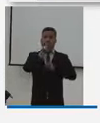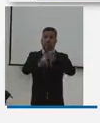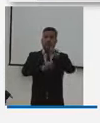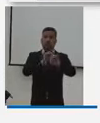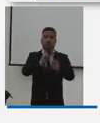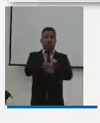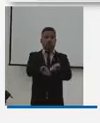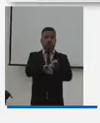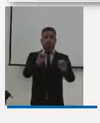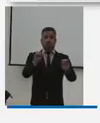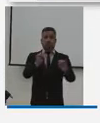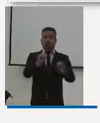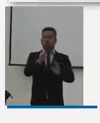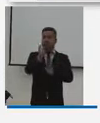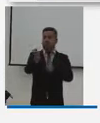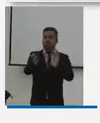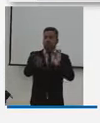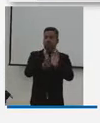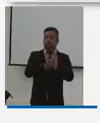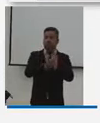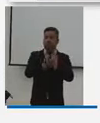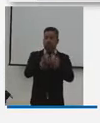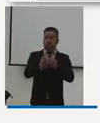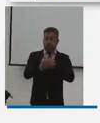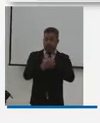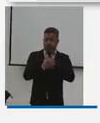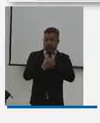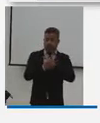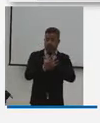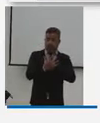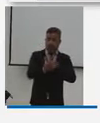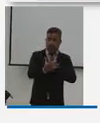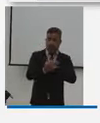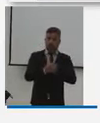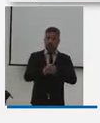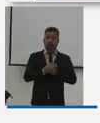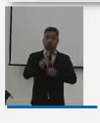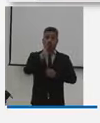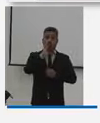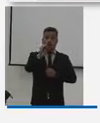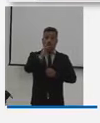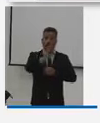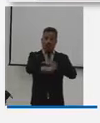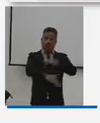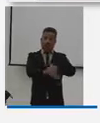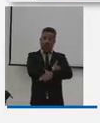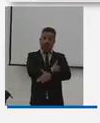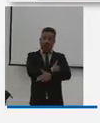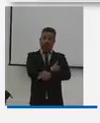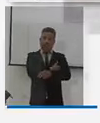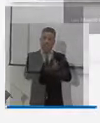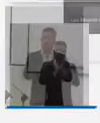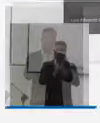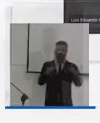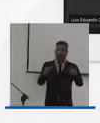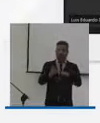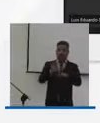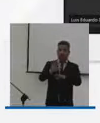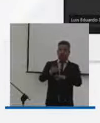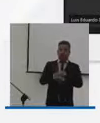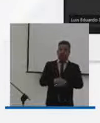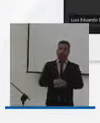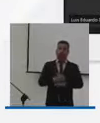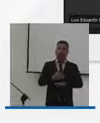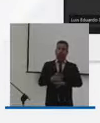pregunta. Simplemente quería manifestar al señor ministro y a todo su equipo que